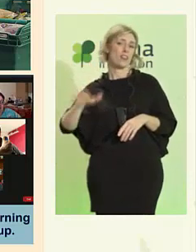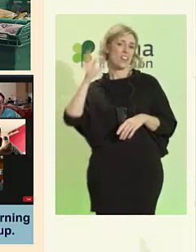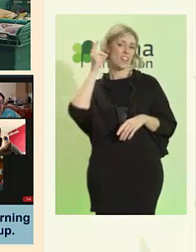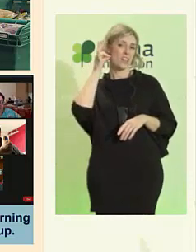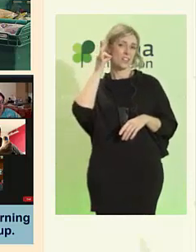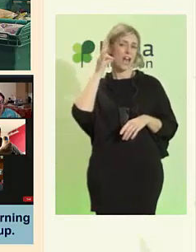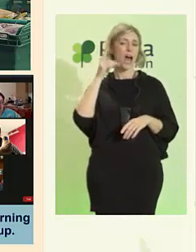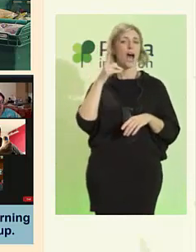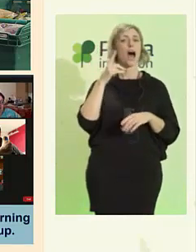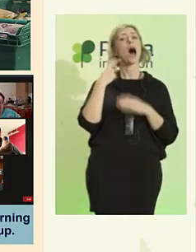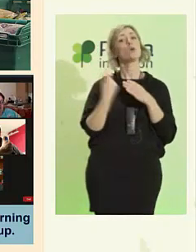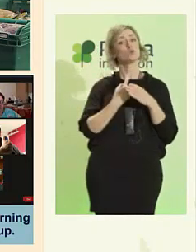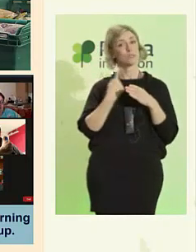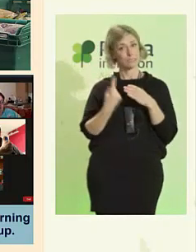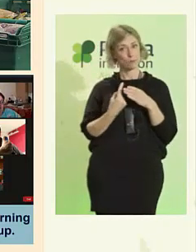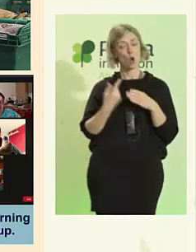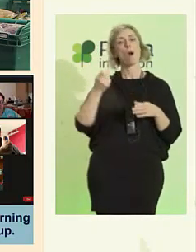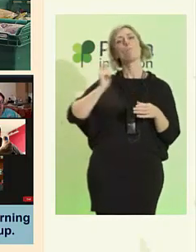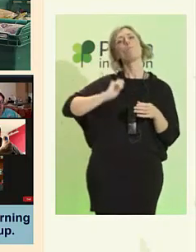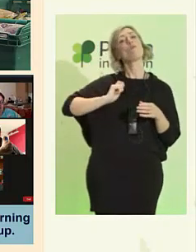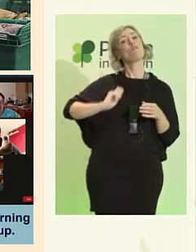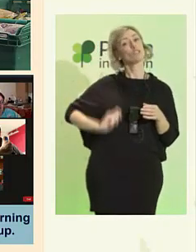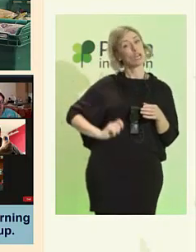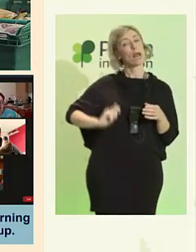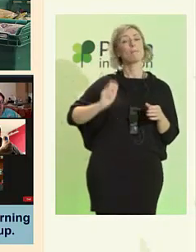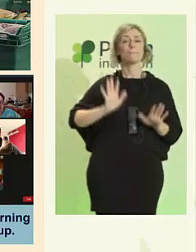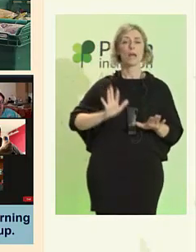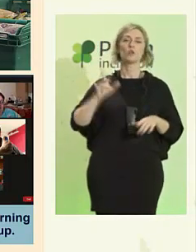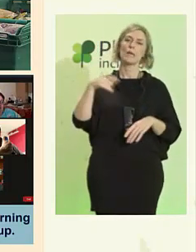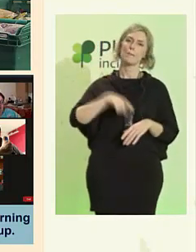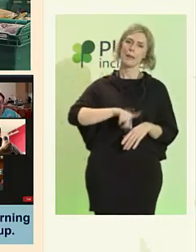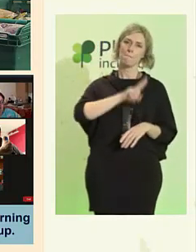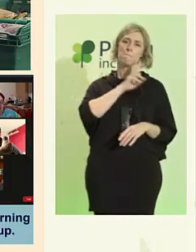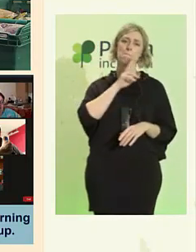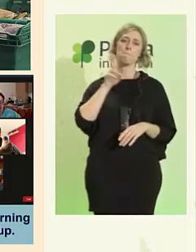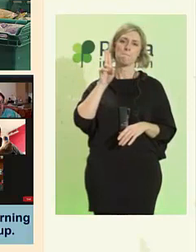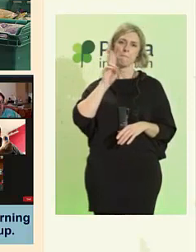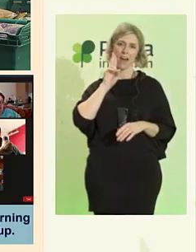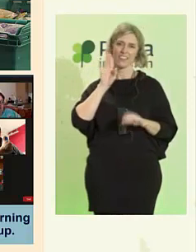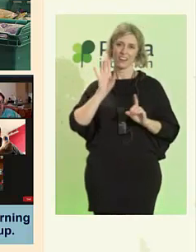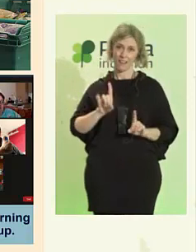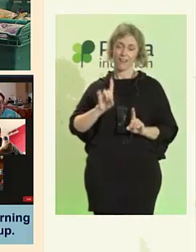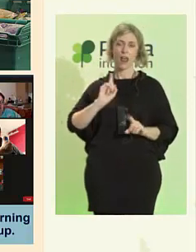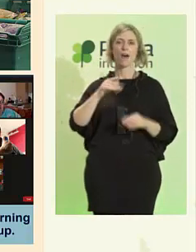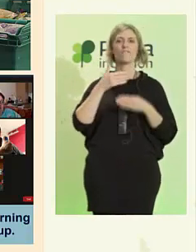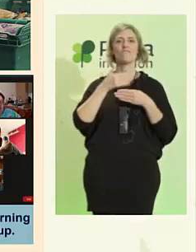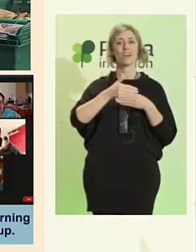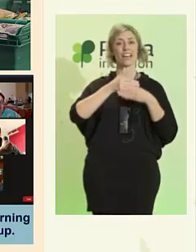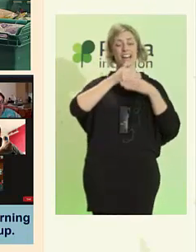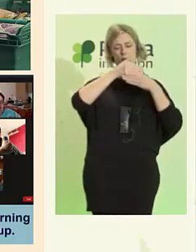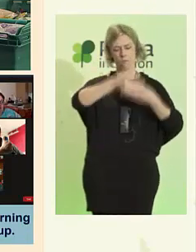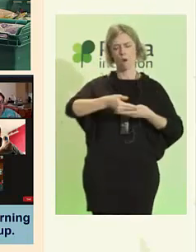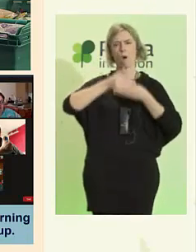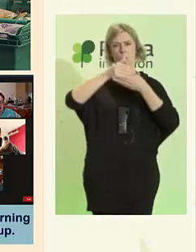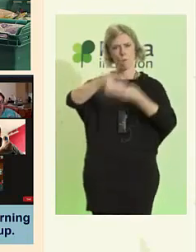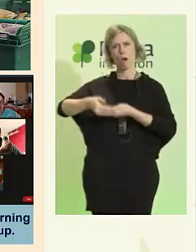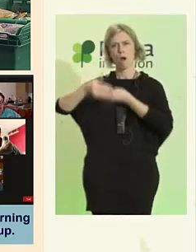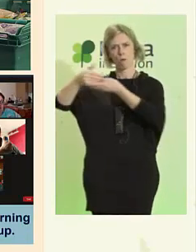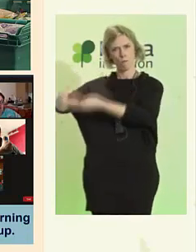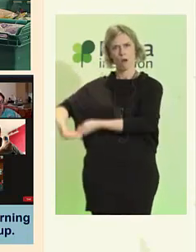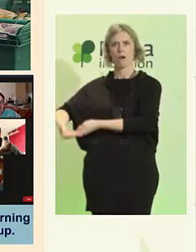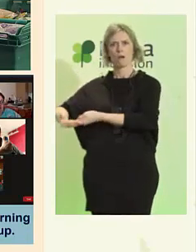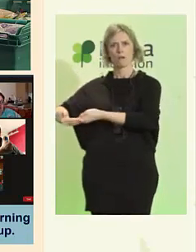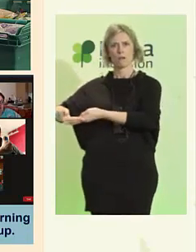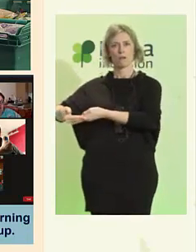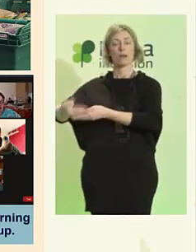profesional de esto y también madre. Está tumbando barreras y obstáculos en estos